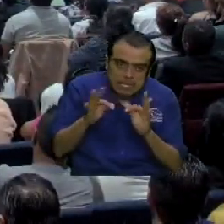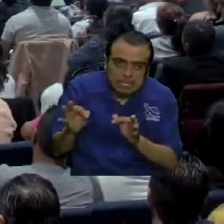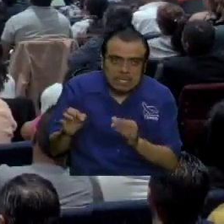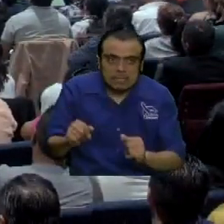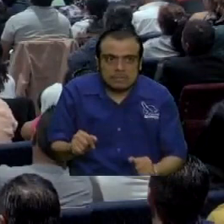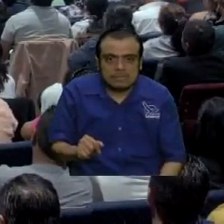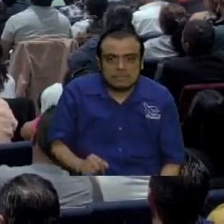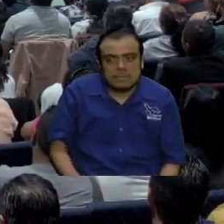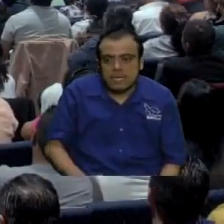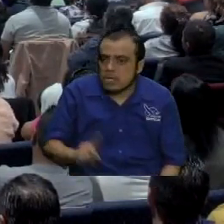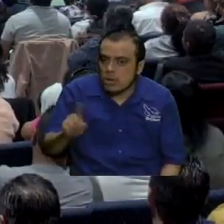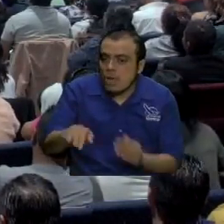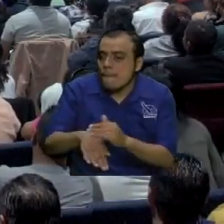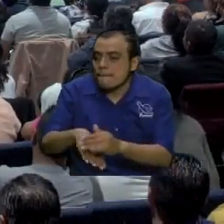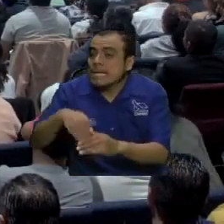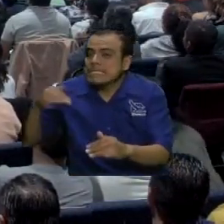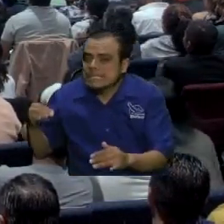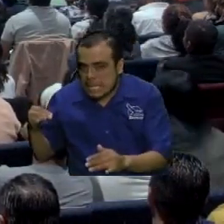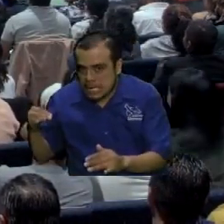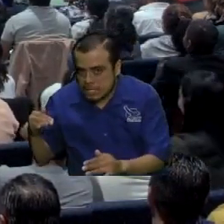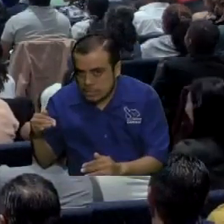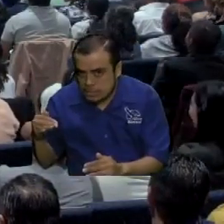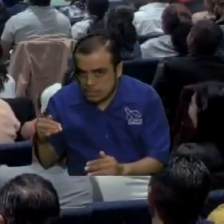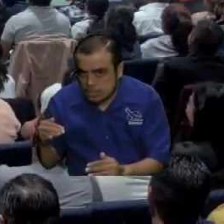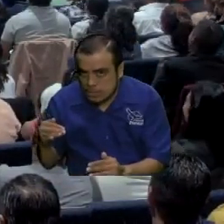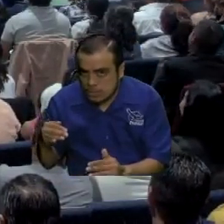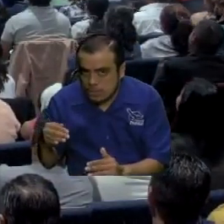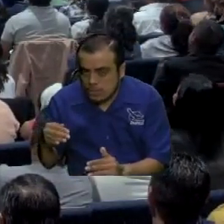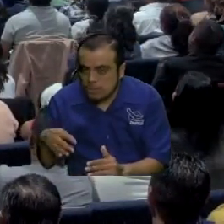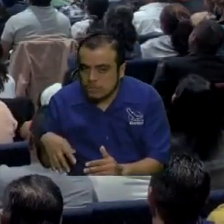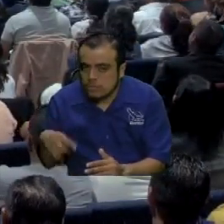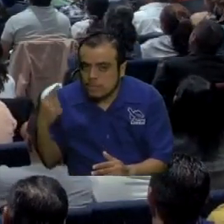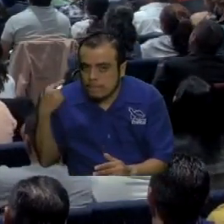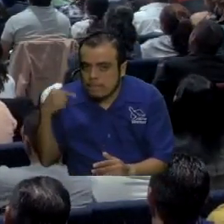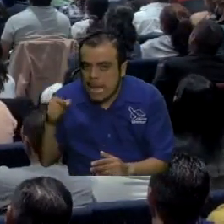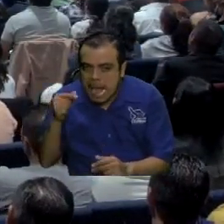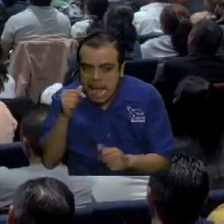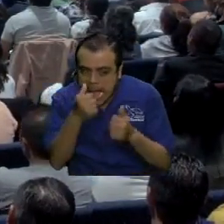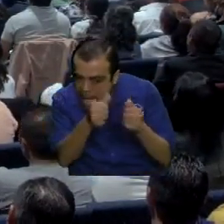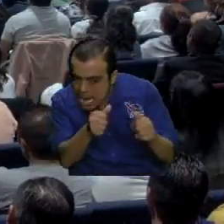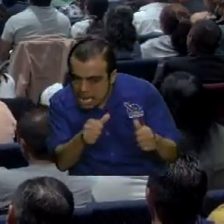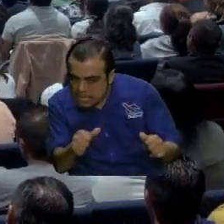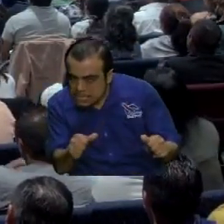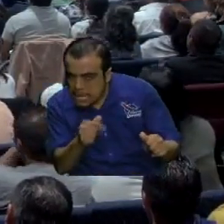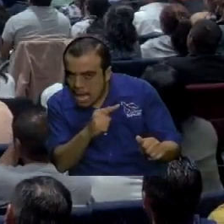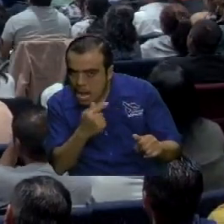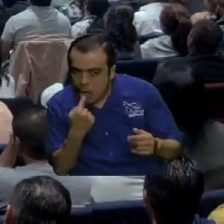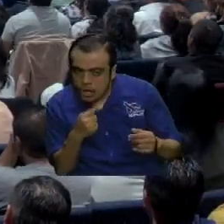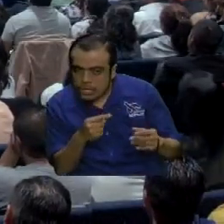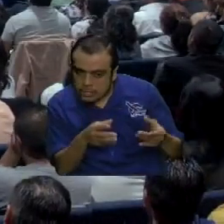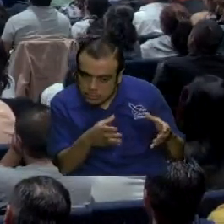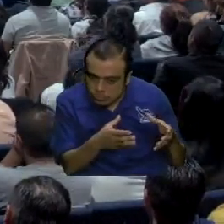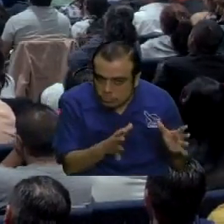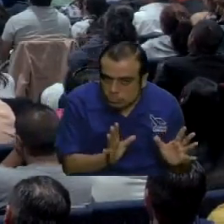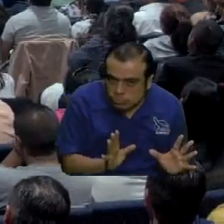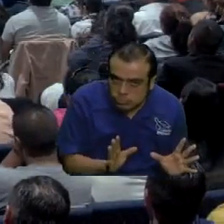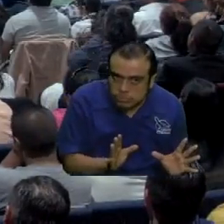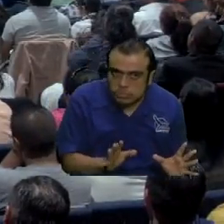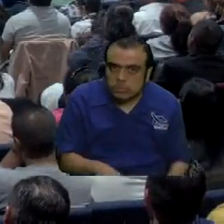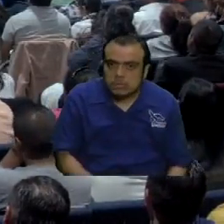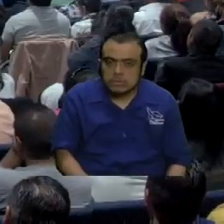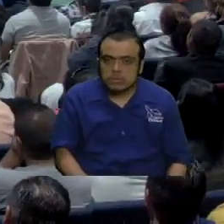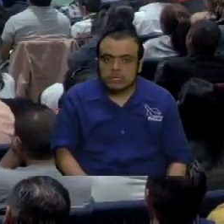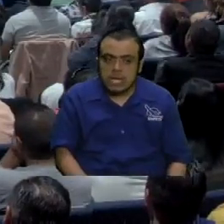para tantearlos no para tontearlos sino que para tantearlos que es que están diciendo chequeo ya sea en grupos